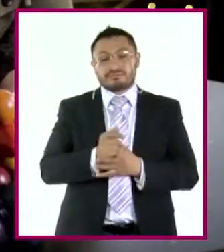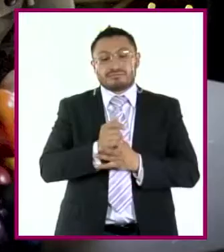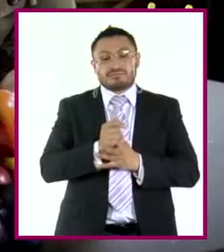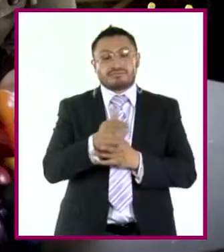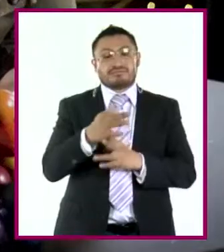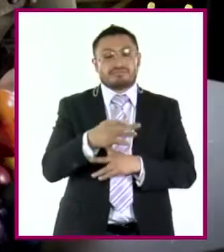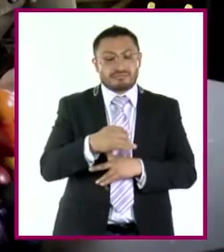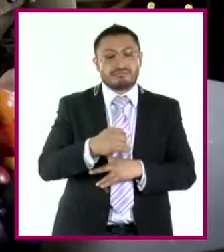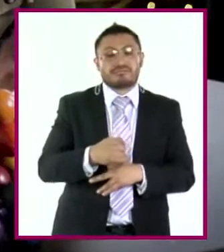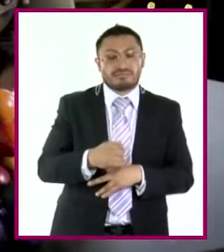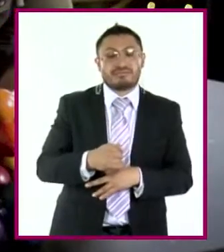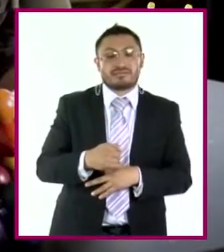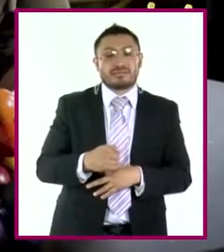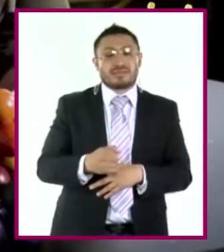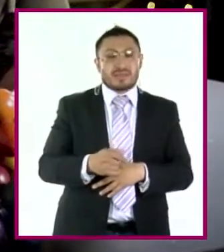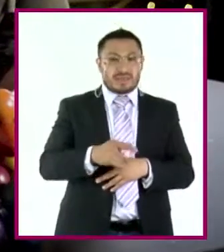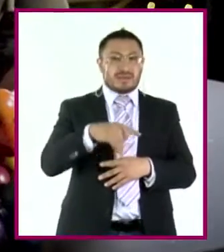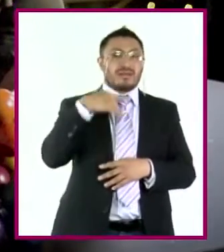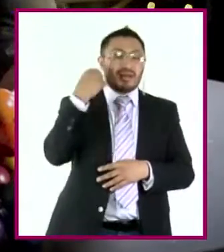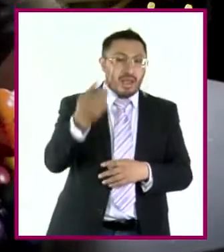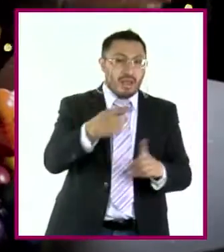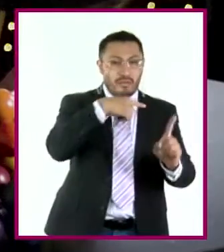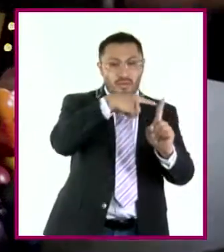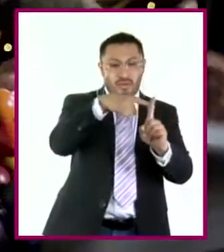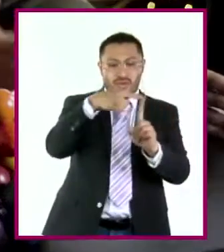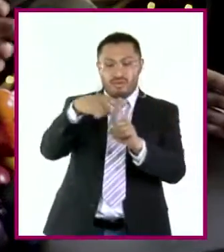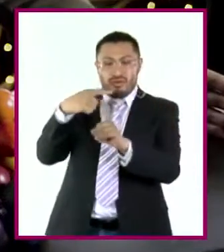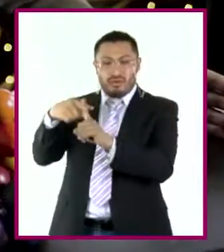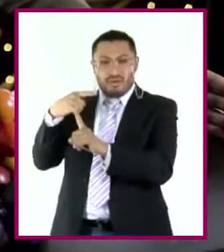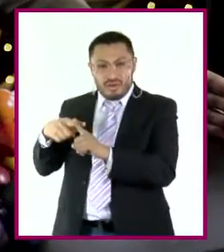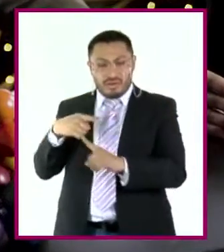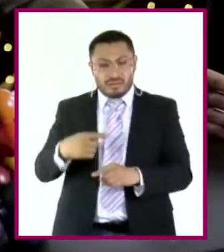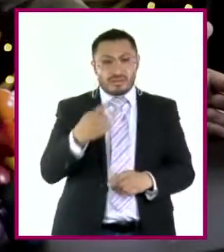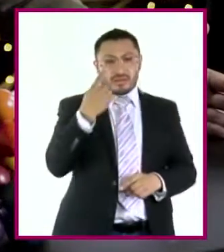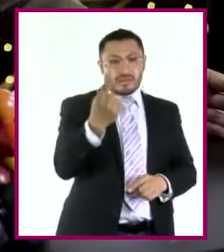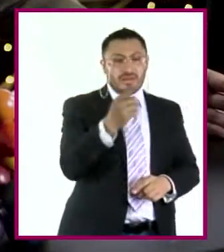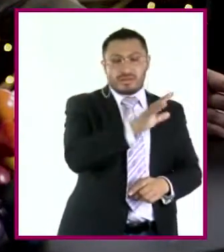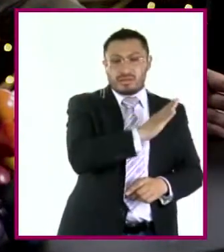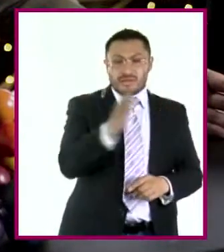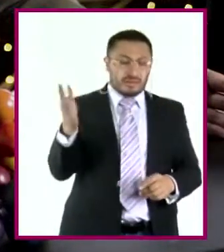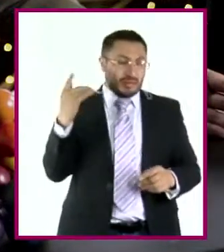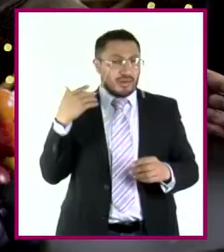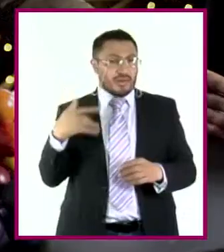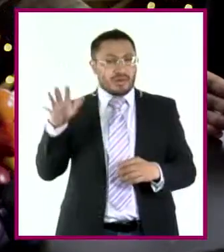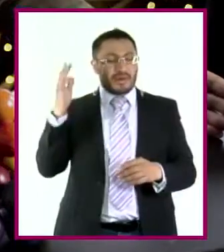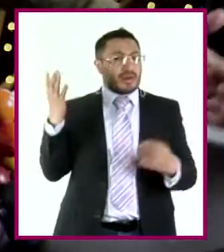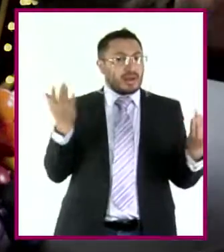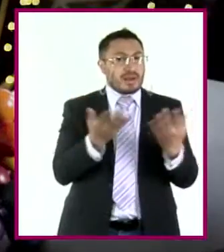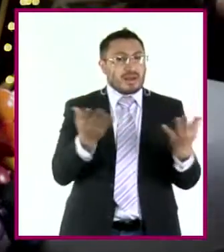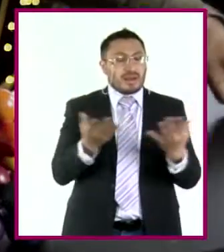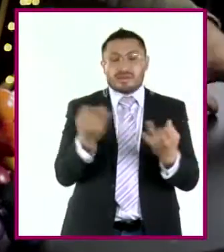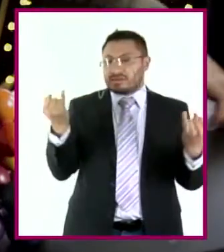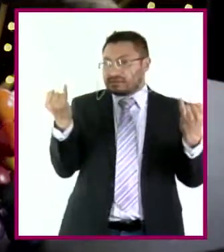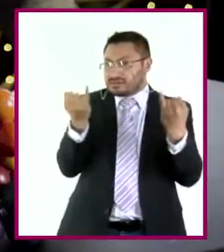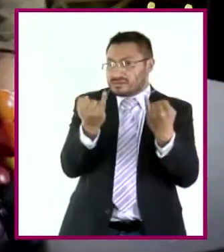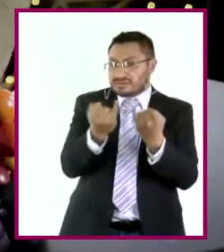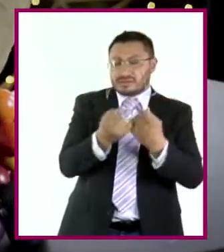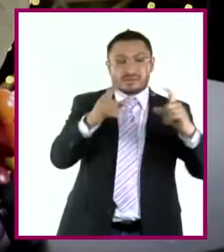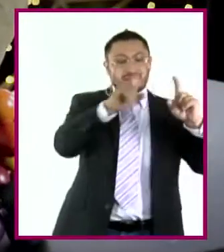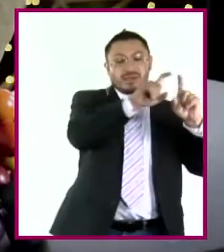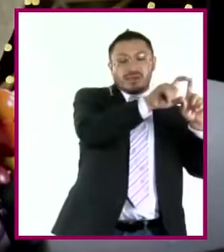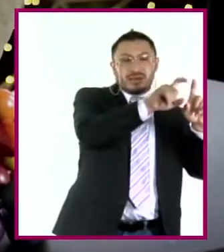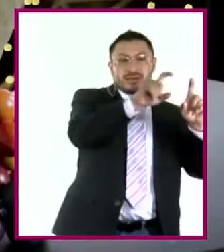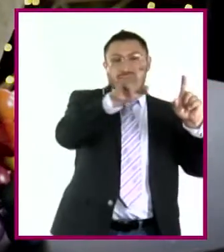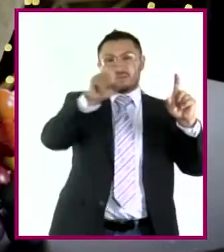Así es. Si queremos sumar los números consecutivos del 1 al n, hagamos lo de Gauss, ¿no? Pongamos una fila de